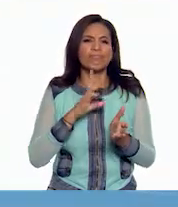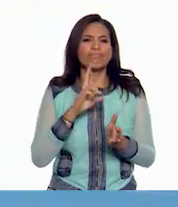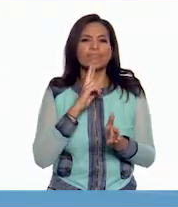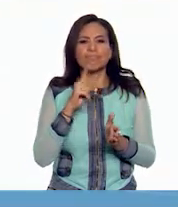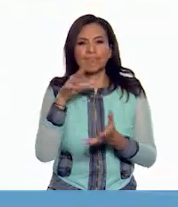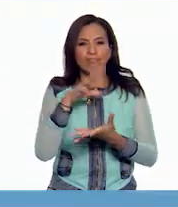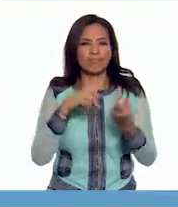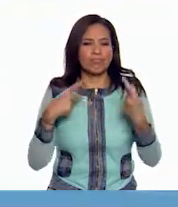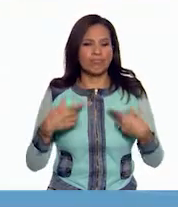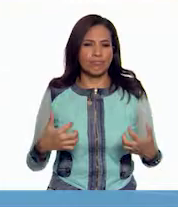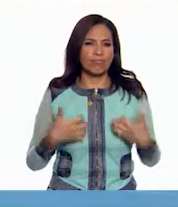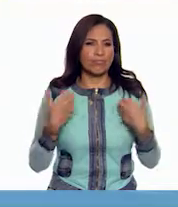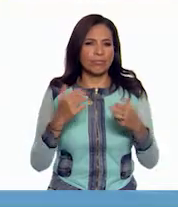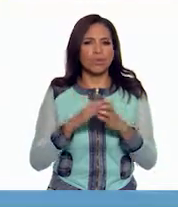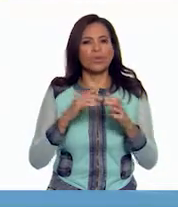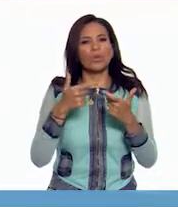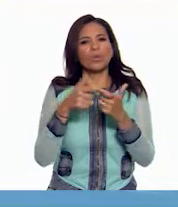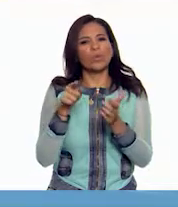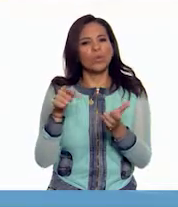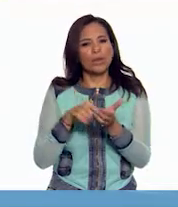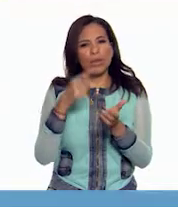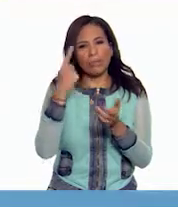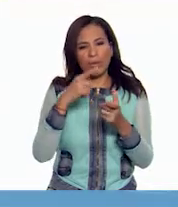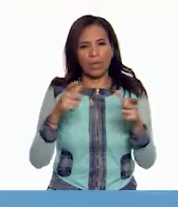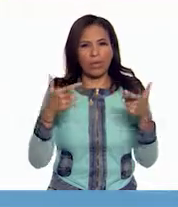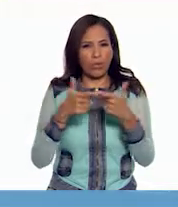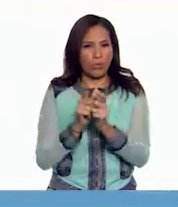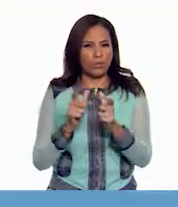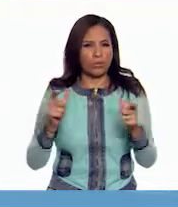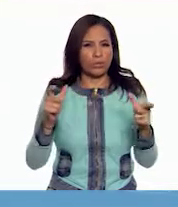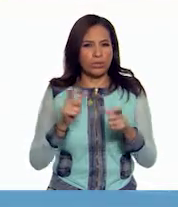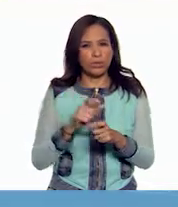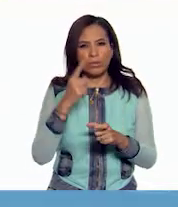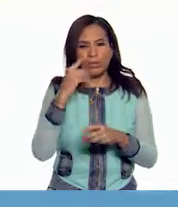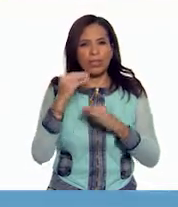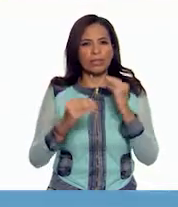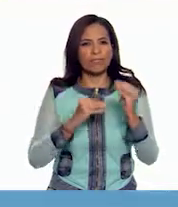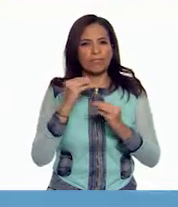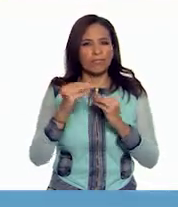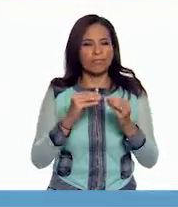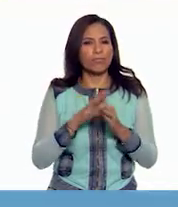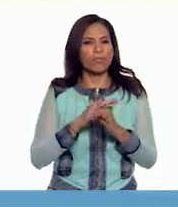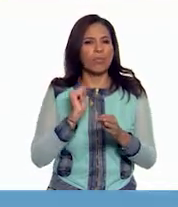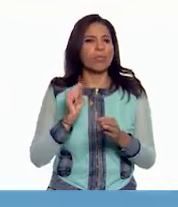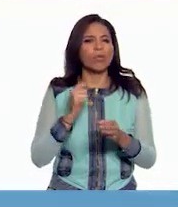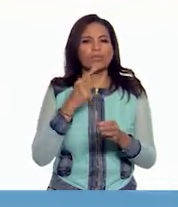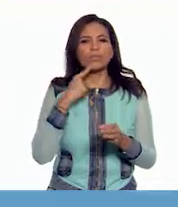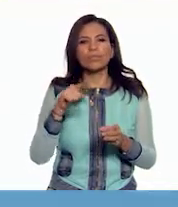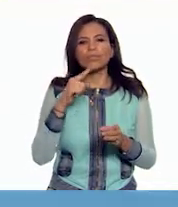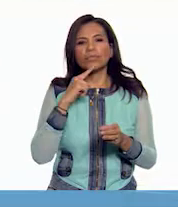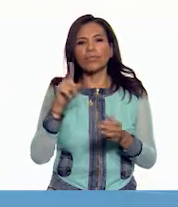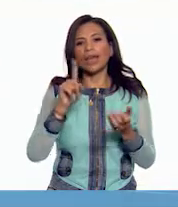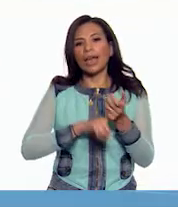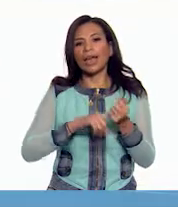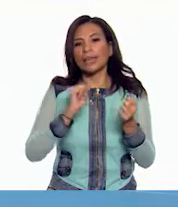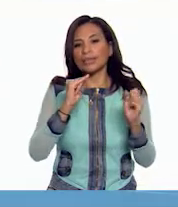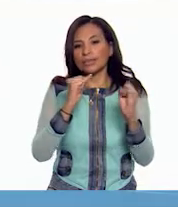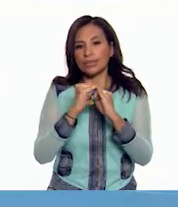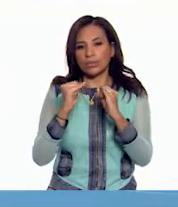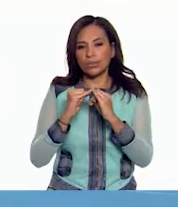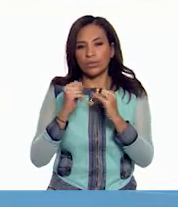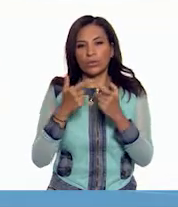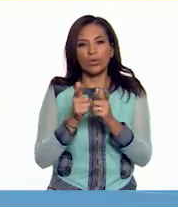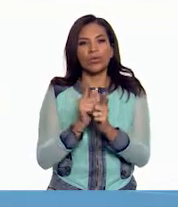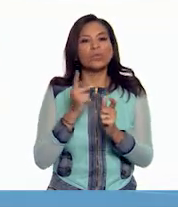y un lugar para las minorías, minorías, para discutir sus demandas por una vía institucional. Los